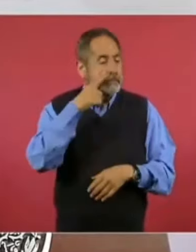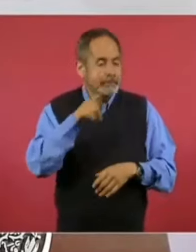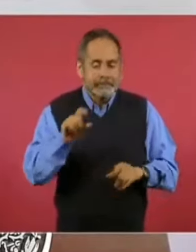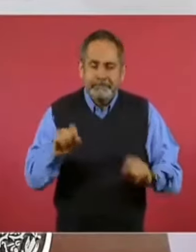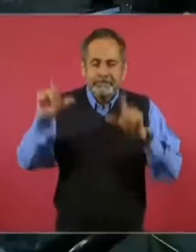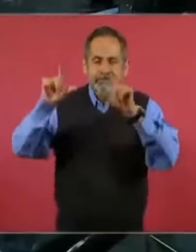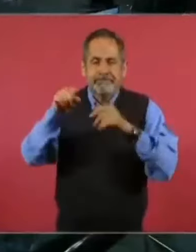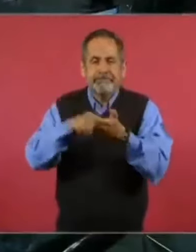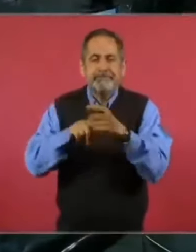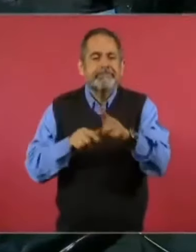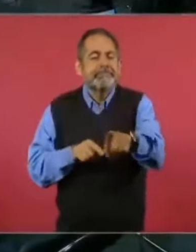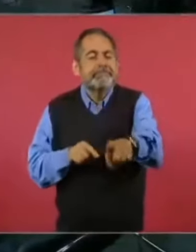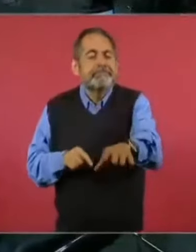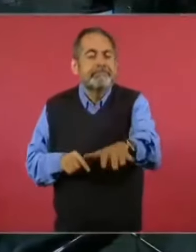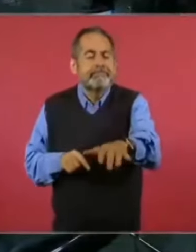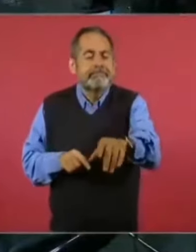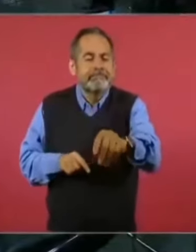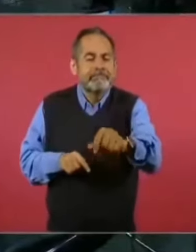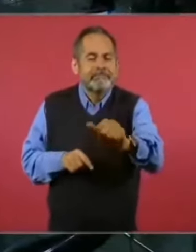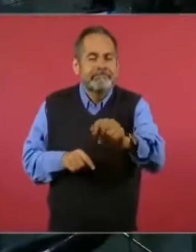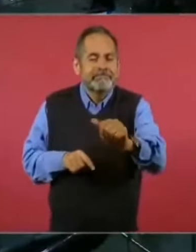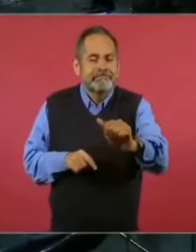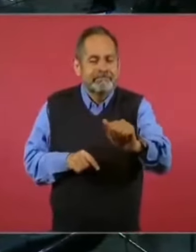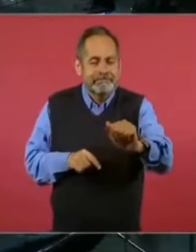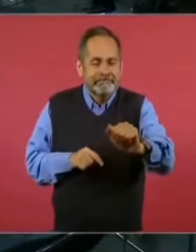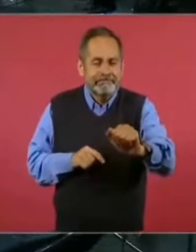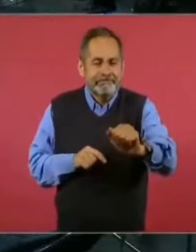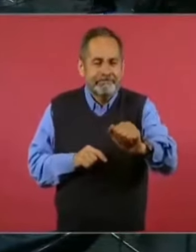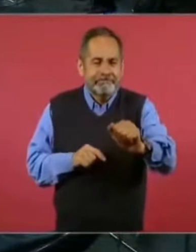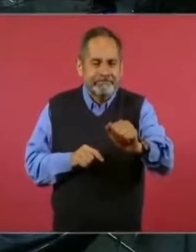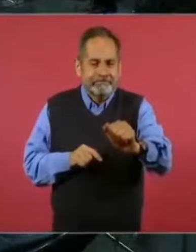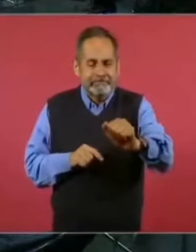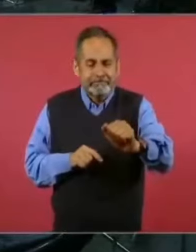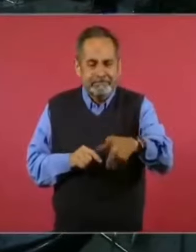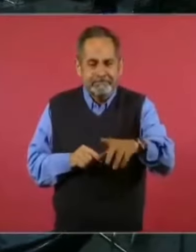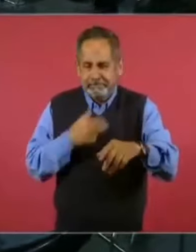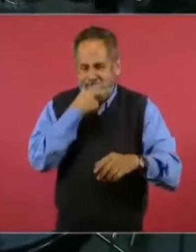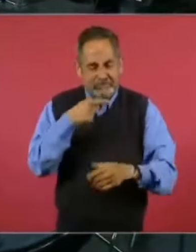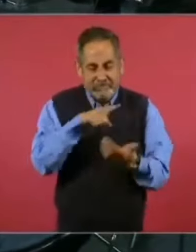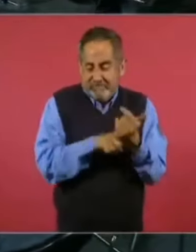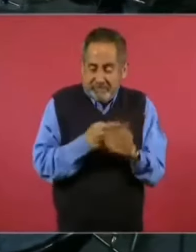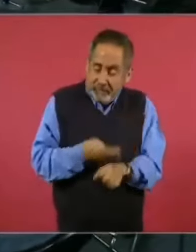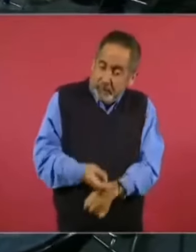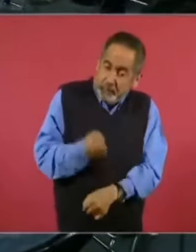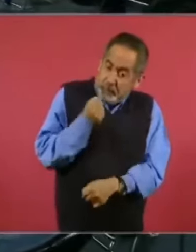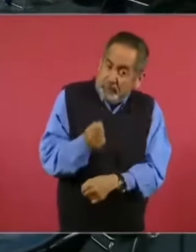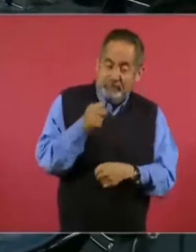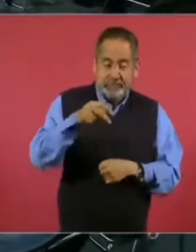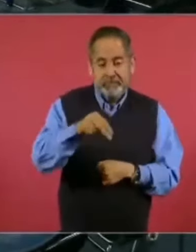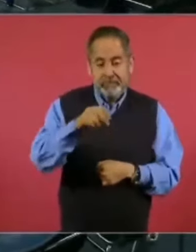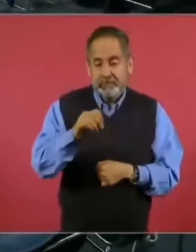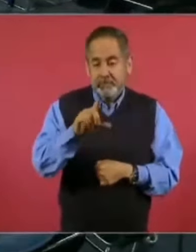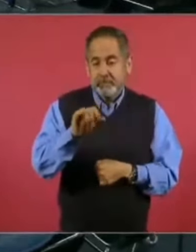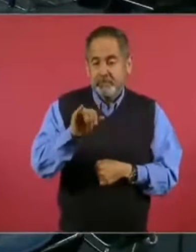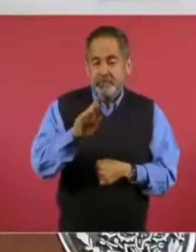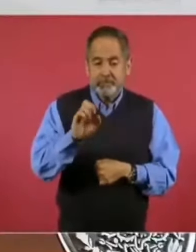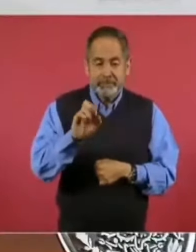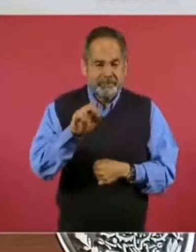neoliberal, pero muy, muy, muy, muy reaccionario,